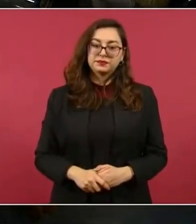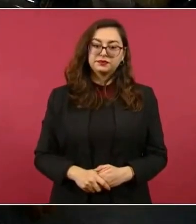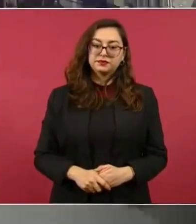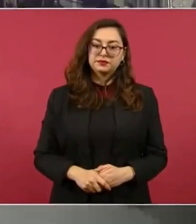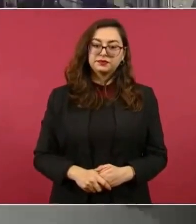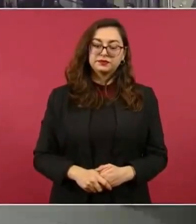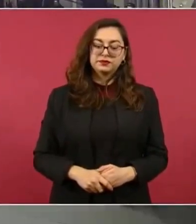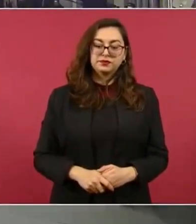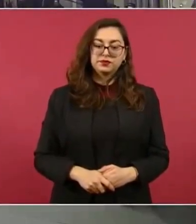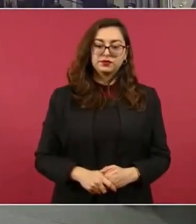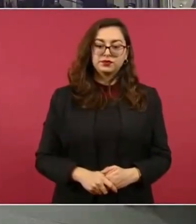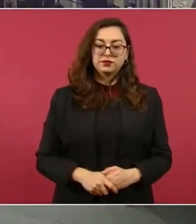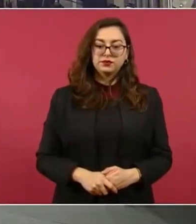Gracias. Gracias. Gracias. Gracias. Gracias.